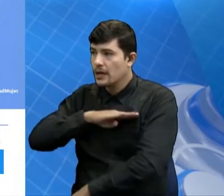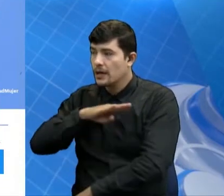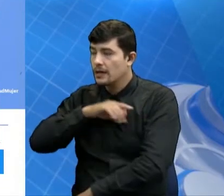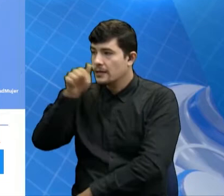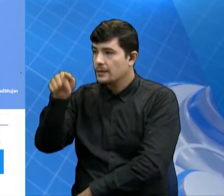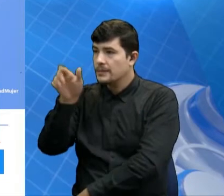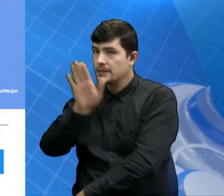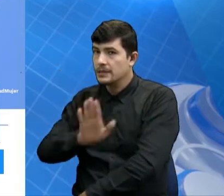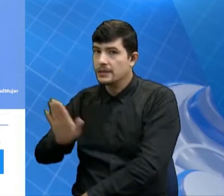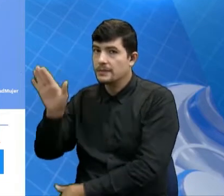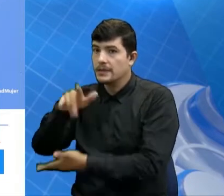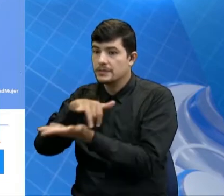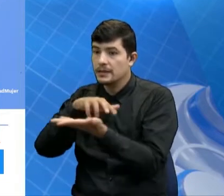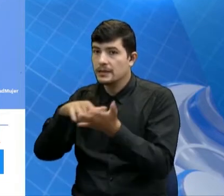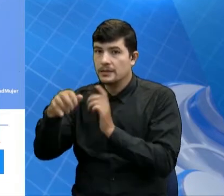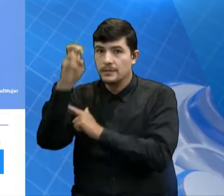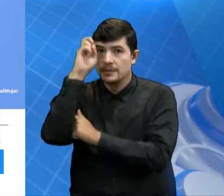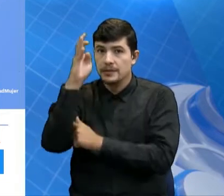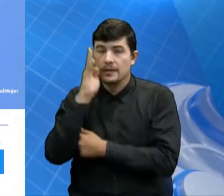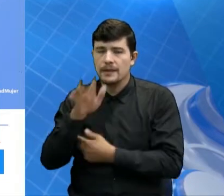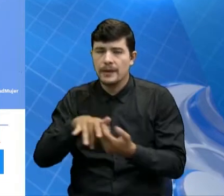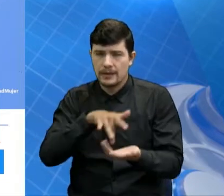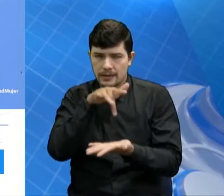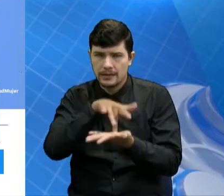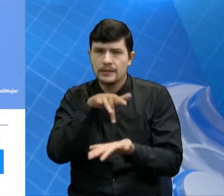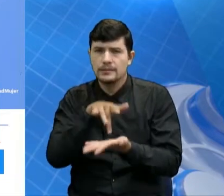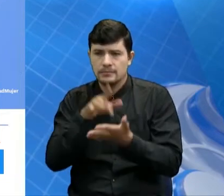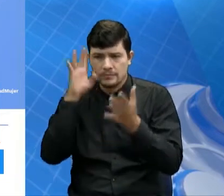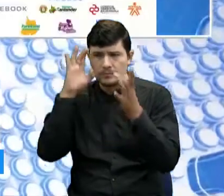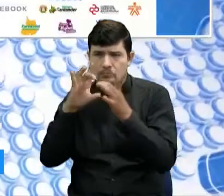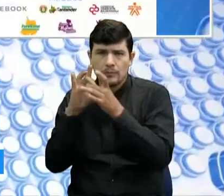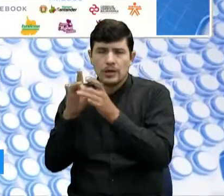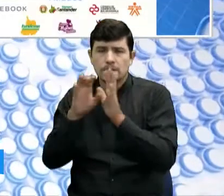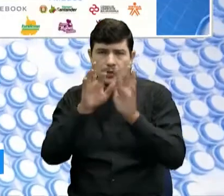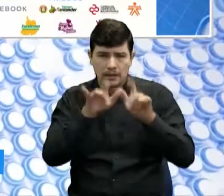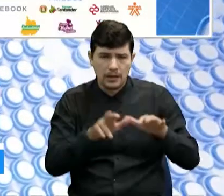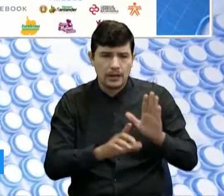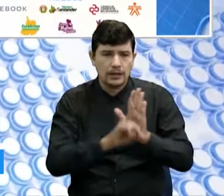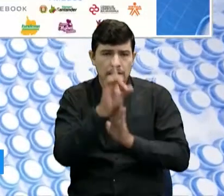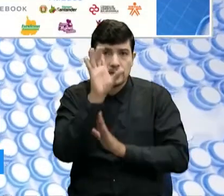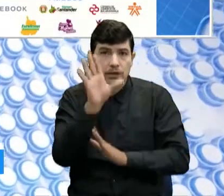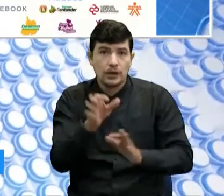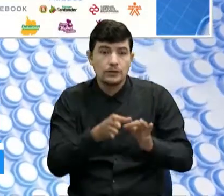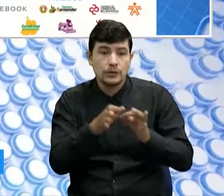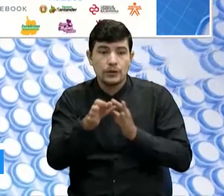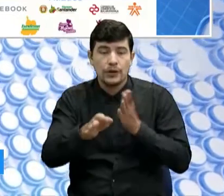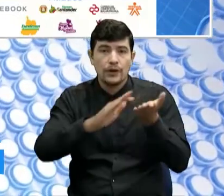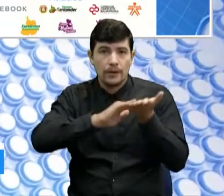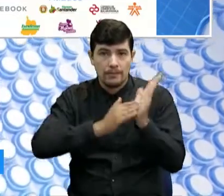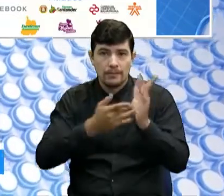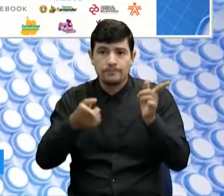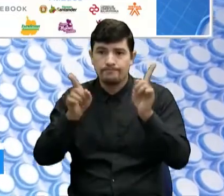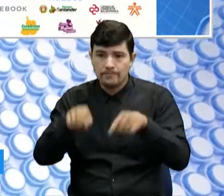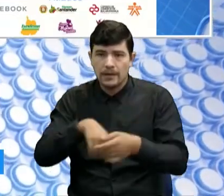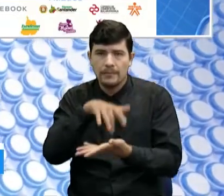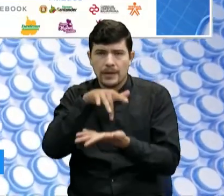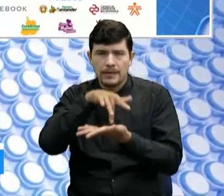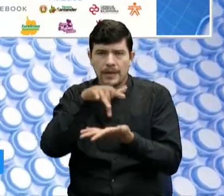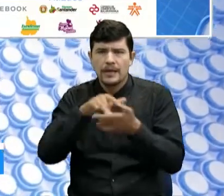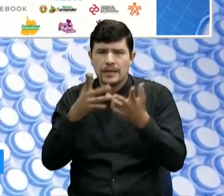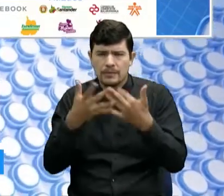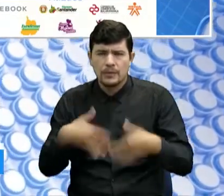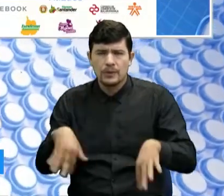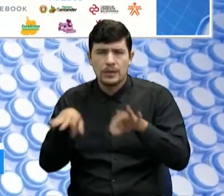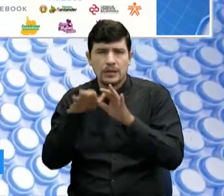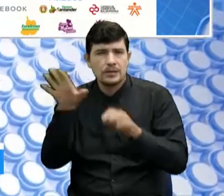Santander también se vincularon, como la Secretaría de Desarrollo, el municipio de Florida Blanca también va a ser presencia. Entonces, es muy importante